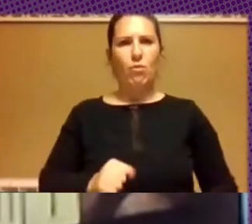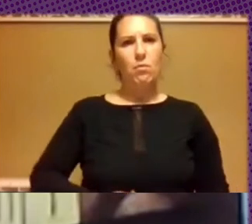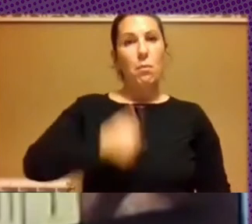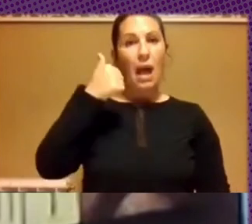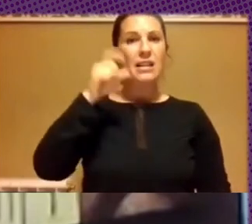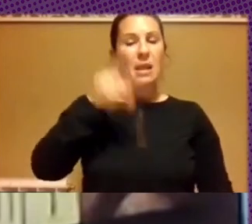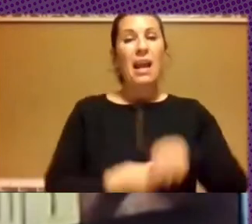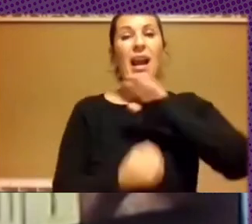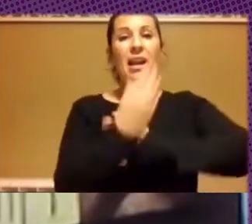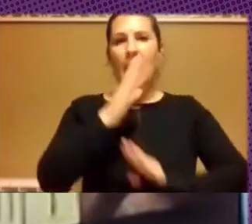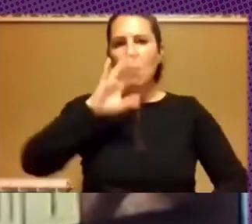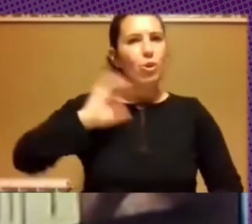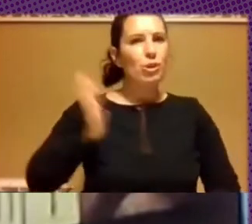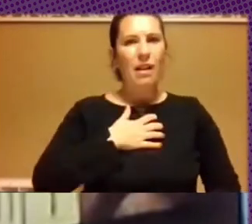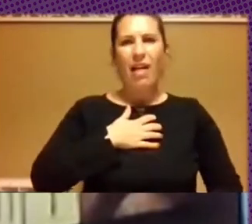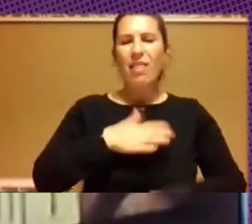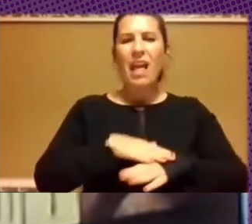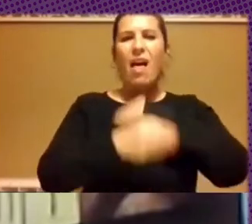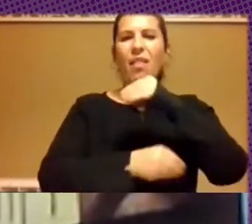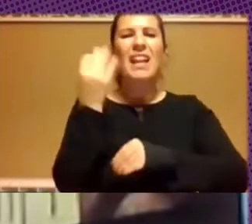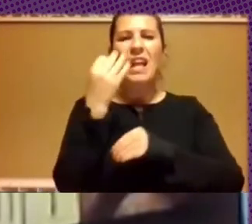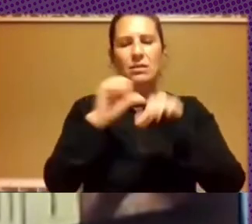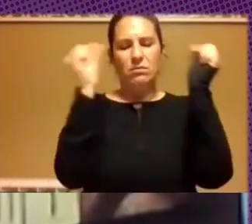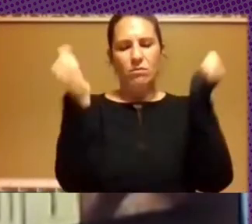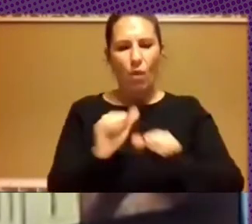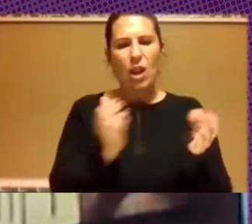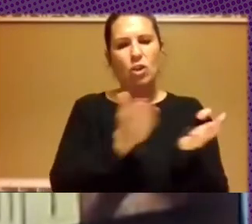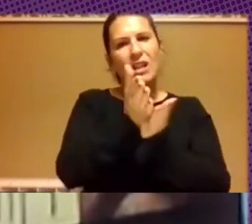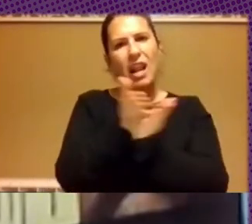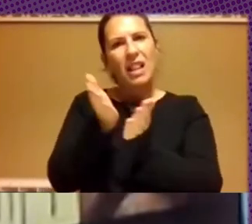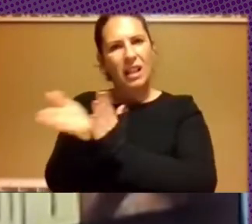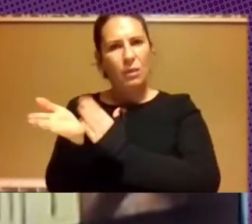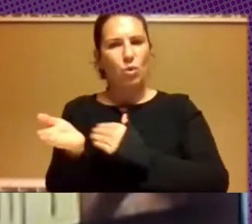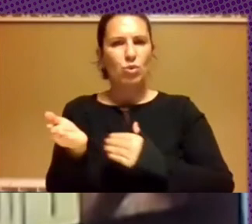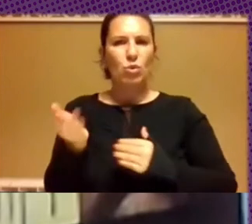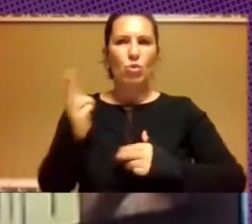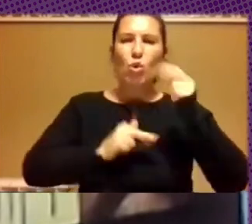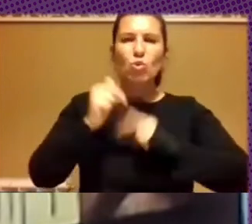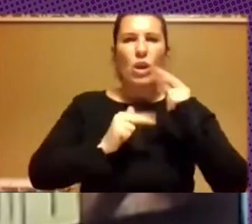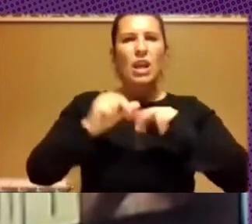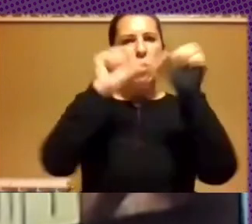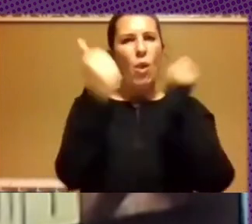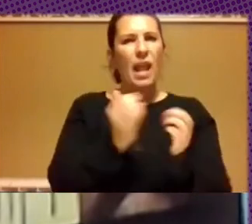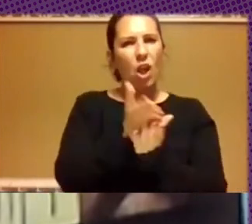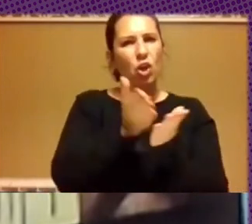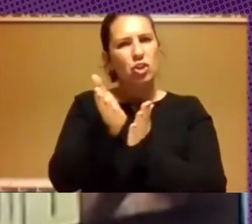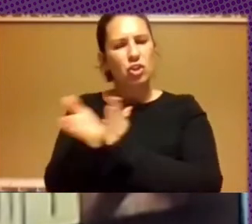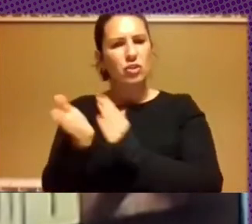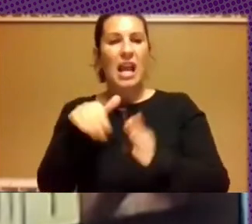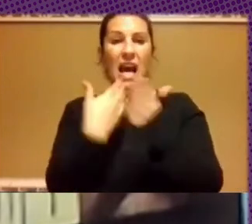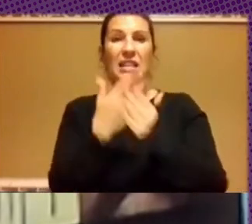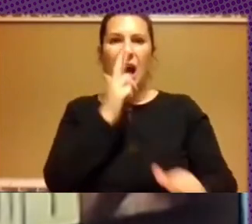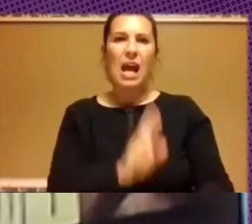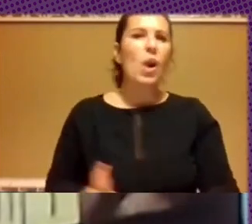la imposibilidad de desarrollar modelos alternativos, construir modelos alternativos, recuperar,